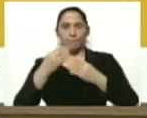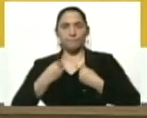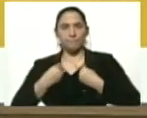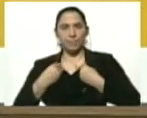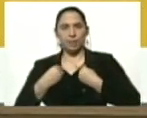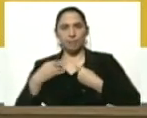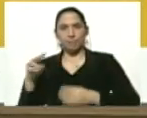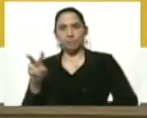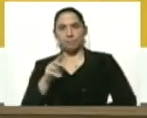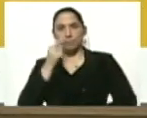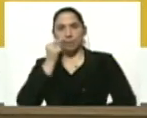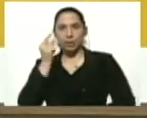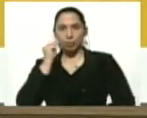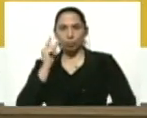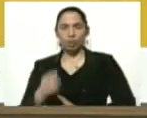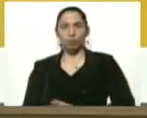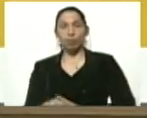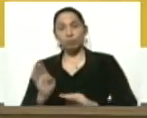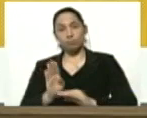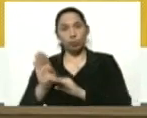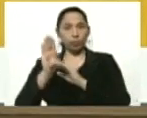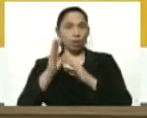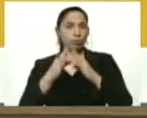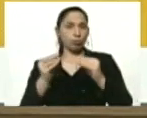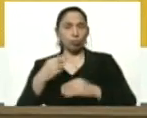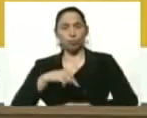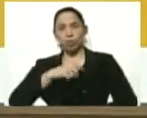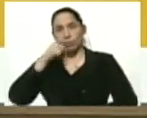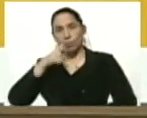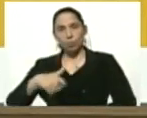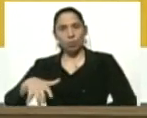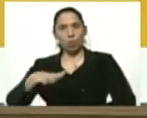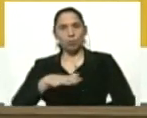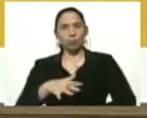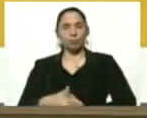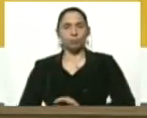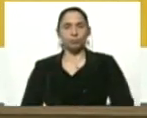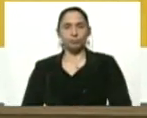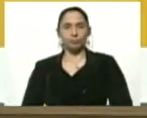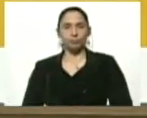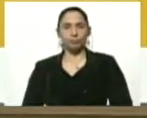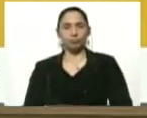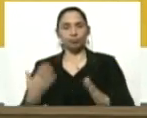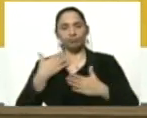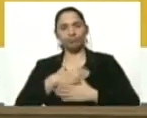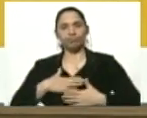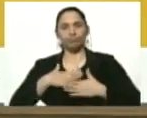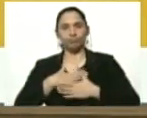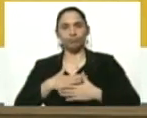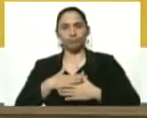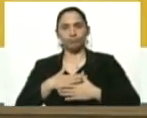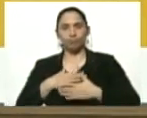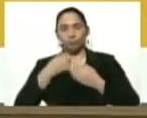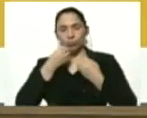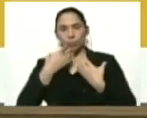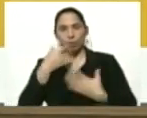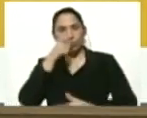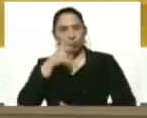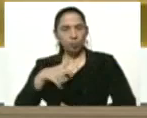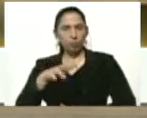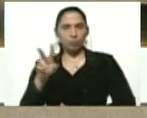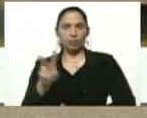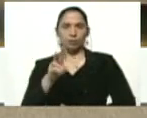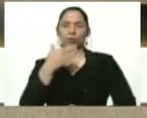de los venezolanos de proteger a toda nuestra población y en beneficio y por el bienestar del pueblo de Venezuela